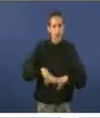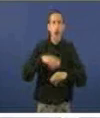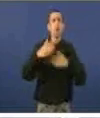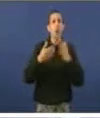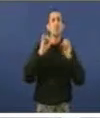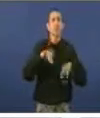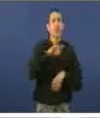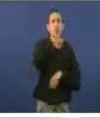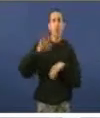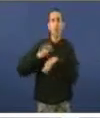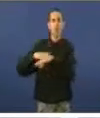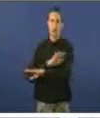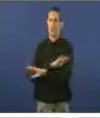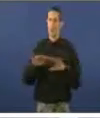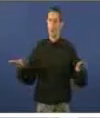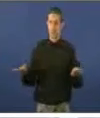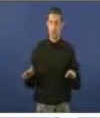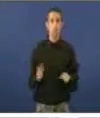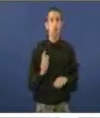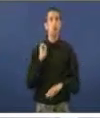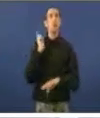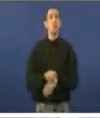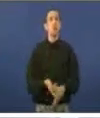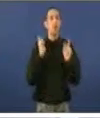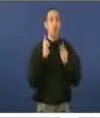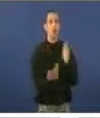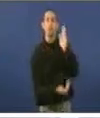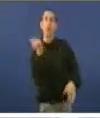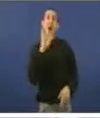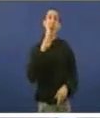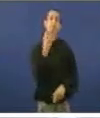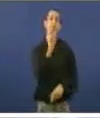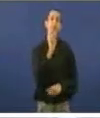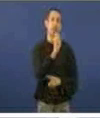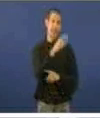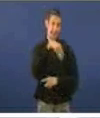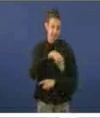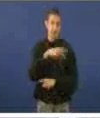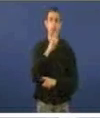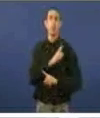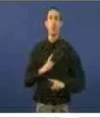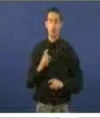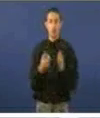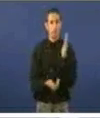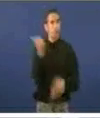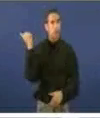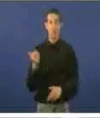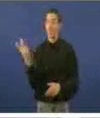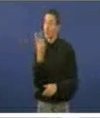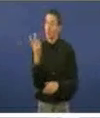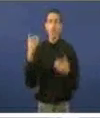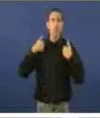Que se determine quen adoptó esta decisión. E que a persoa ou persoa responsables da mesma teñan que ser